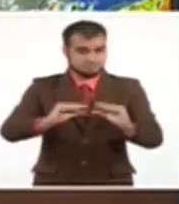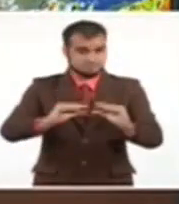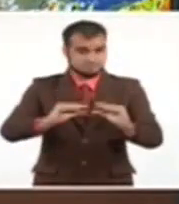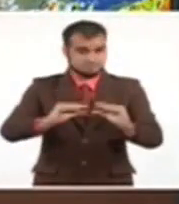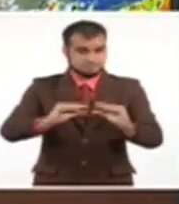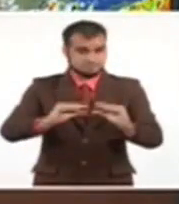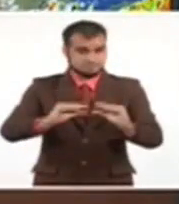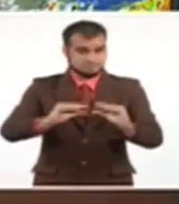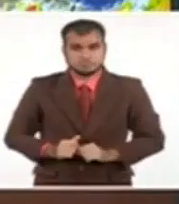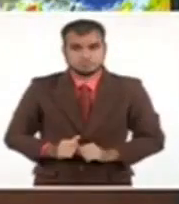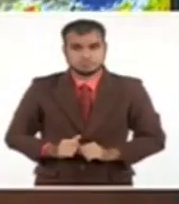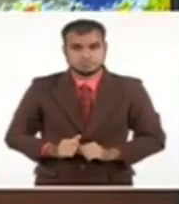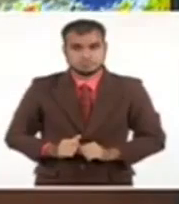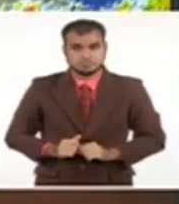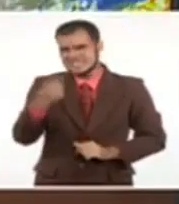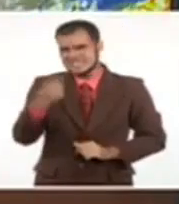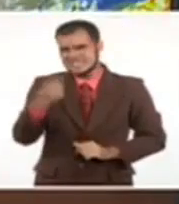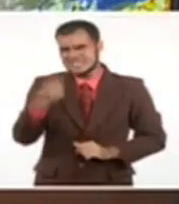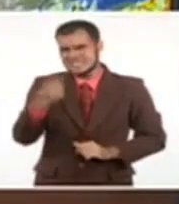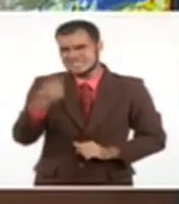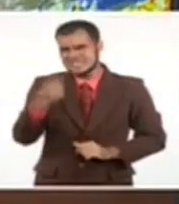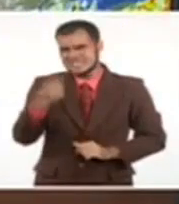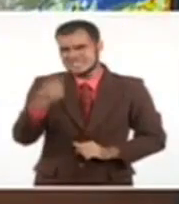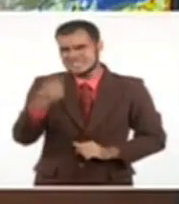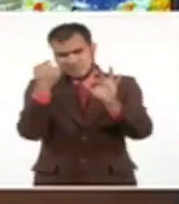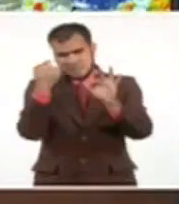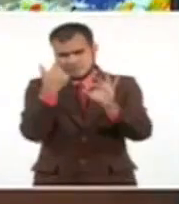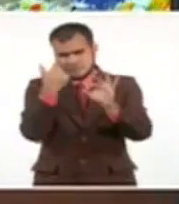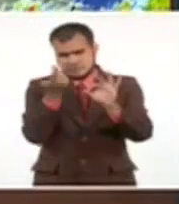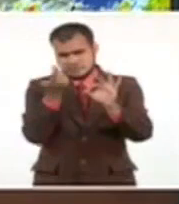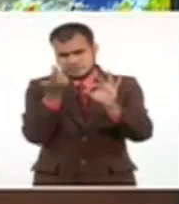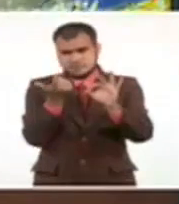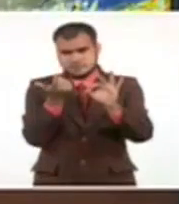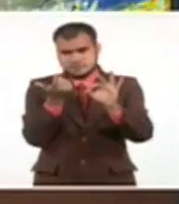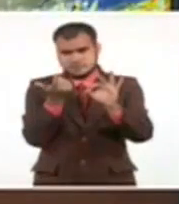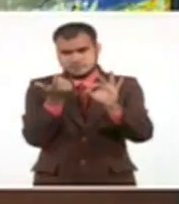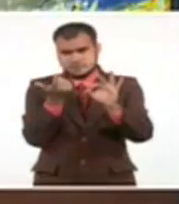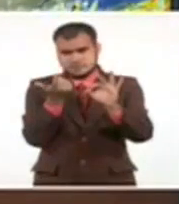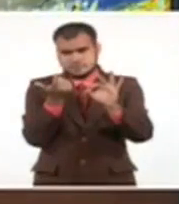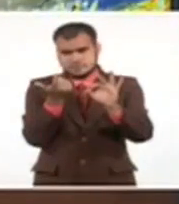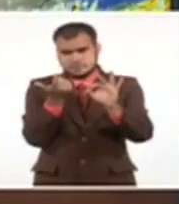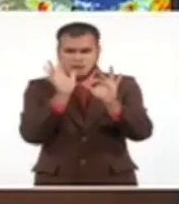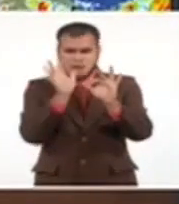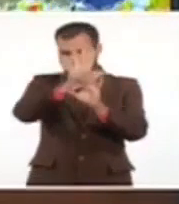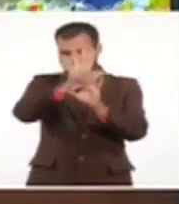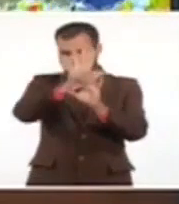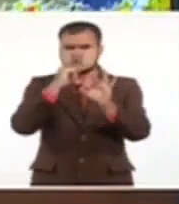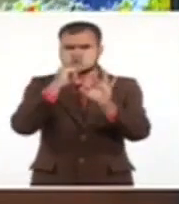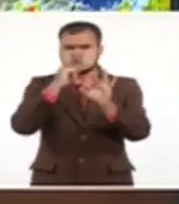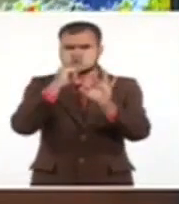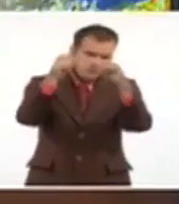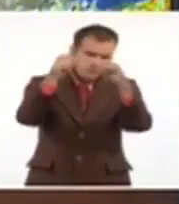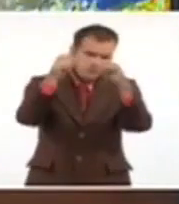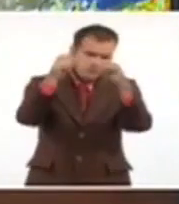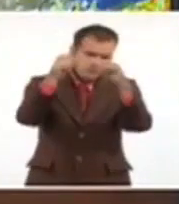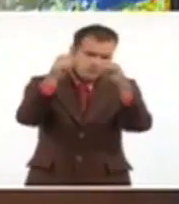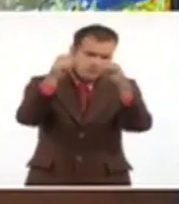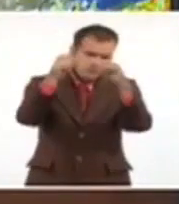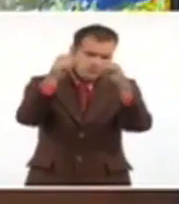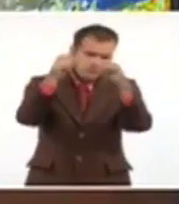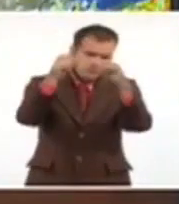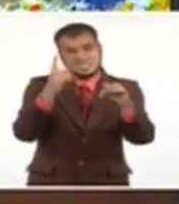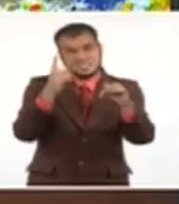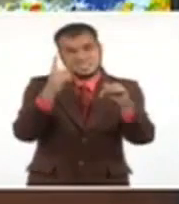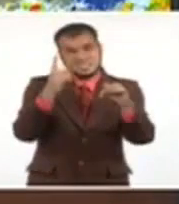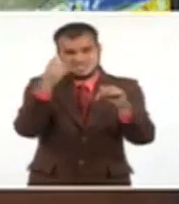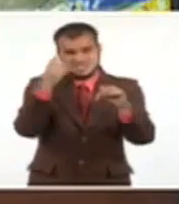está aquí, que no se ve un centro de circulación. El centro está fuera de este paquete nuboso debido precisamente a la desorganización que